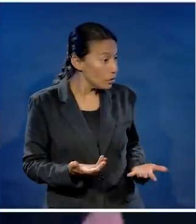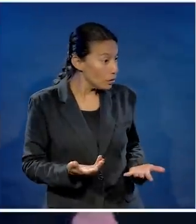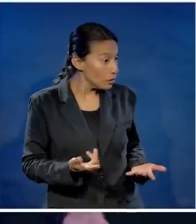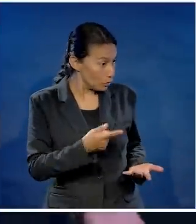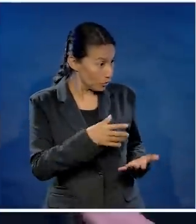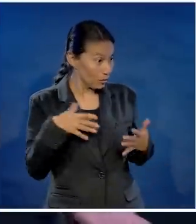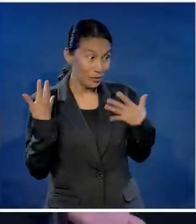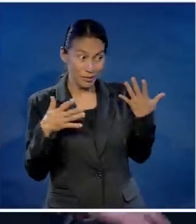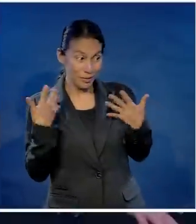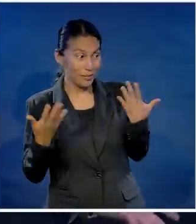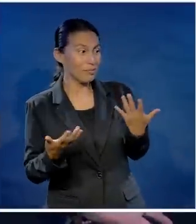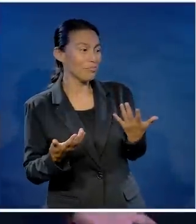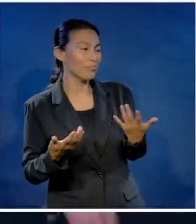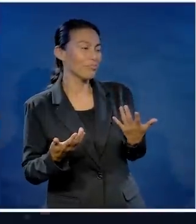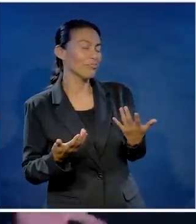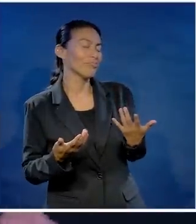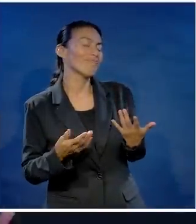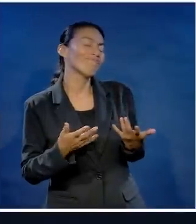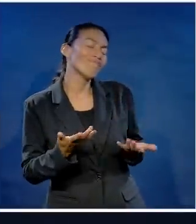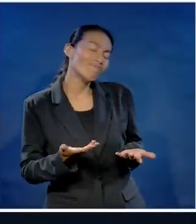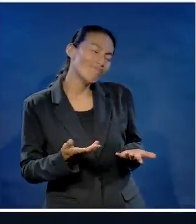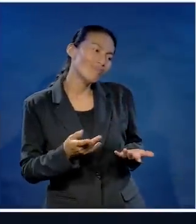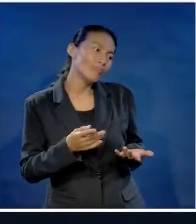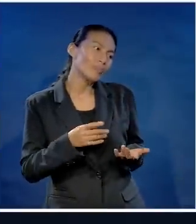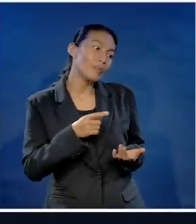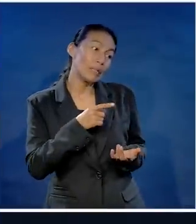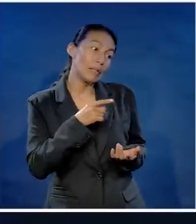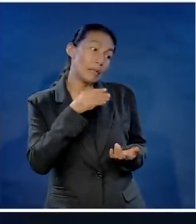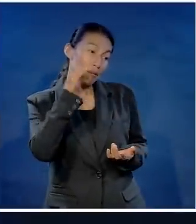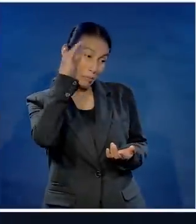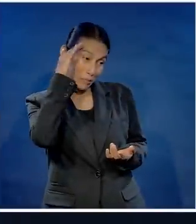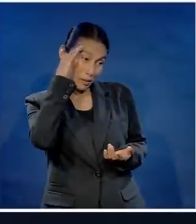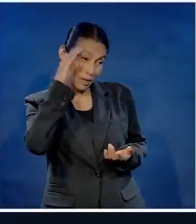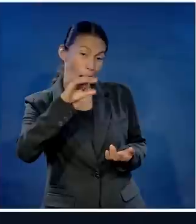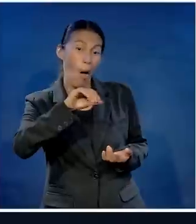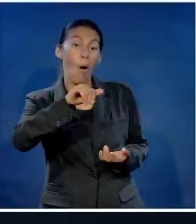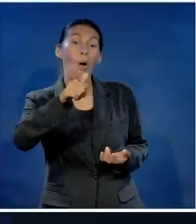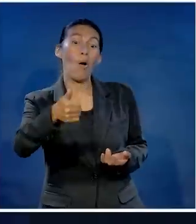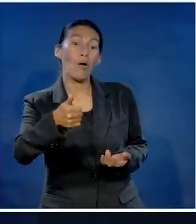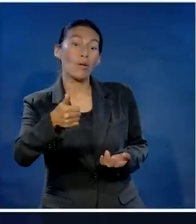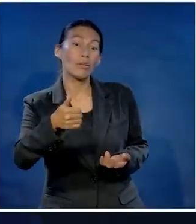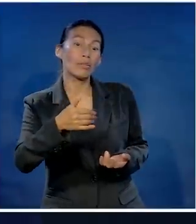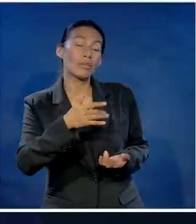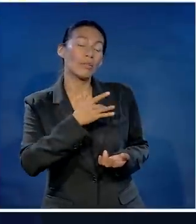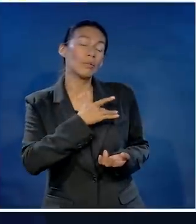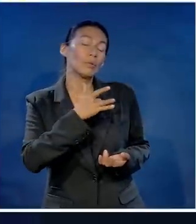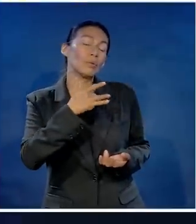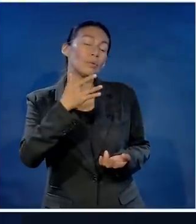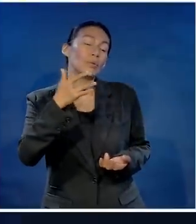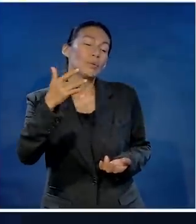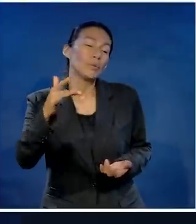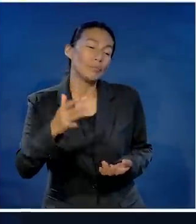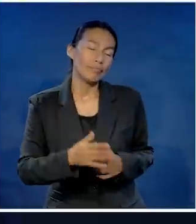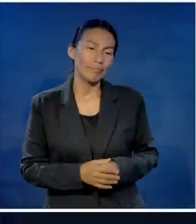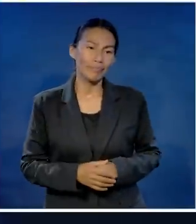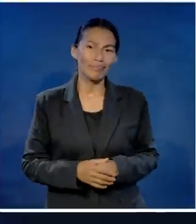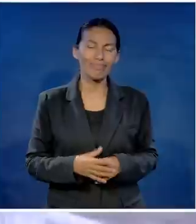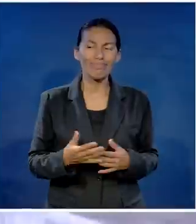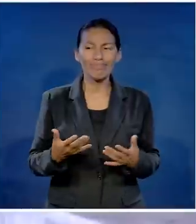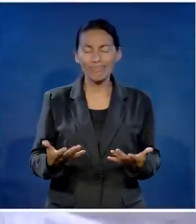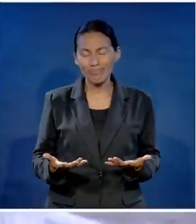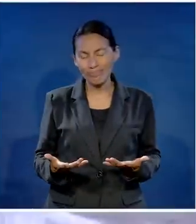Y luego, ¿cuál es el problema? Debería estar contento. Sí, dice, pero es que ella piensa que el otro muchacho es el amor de su vida.